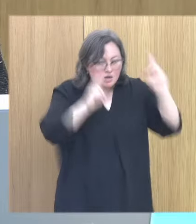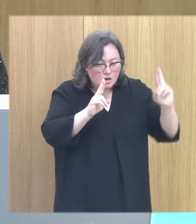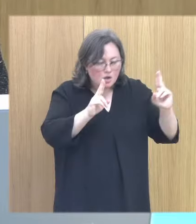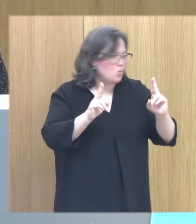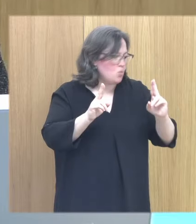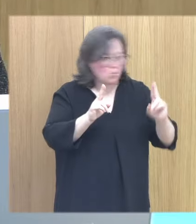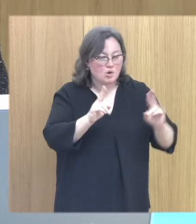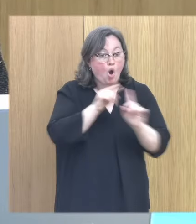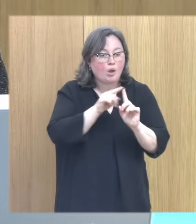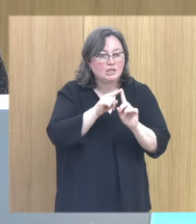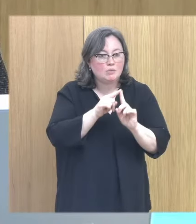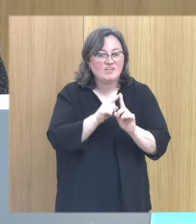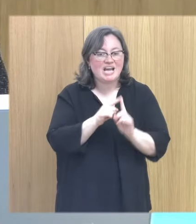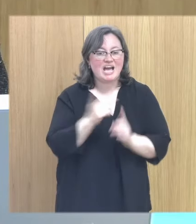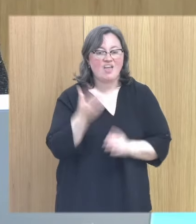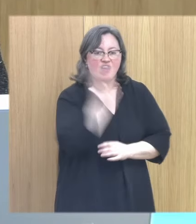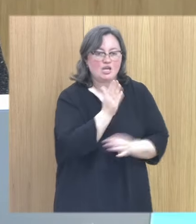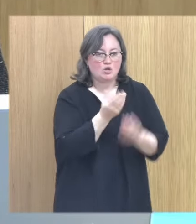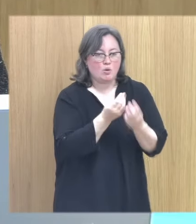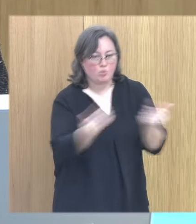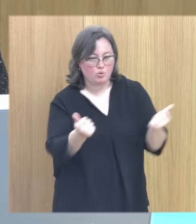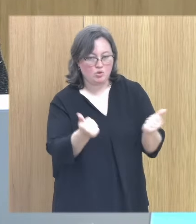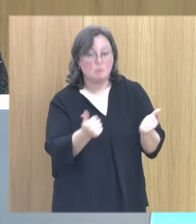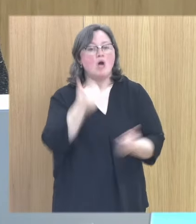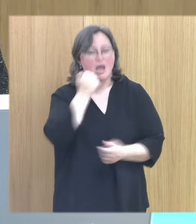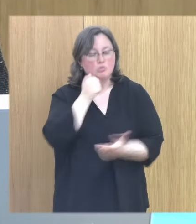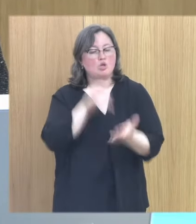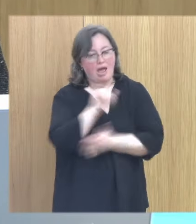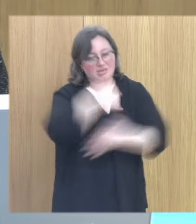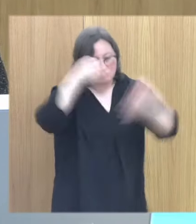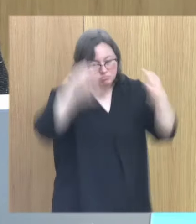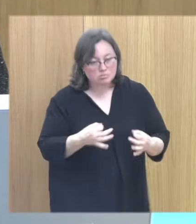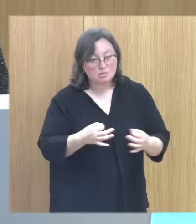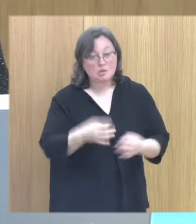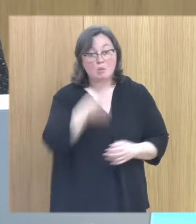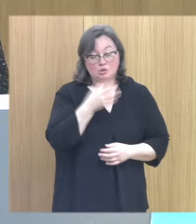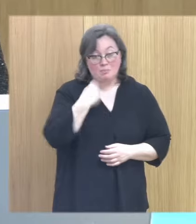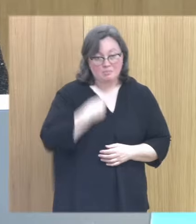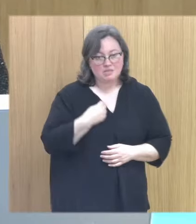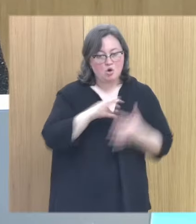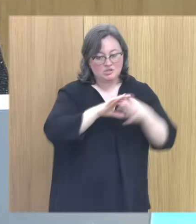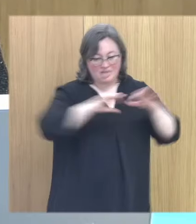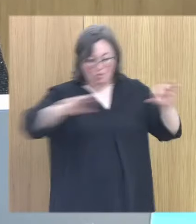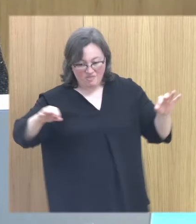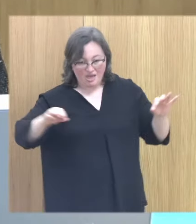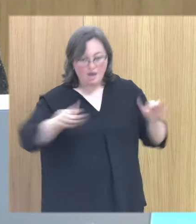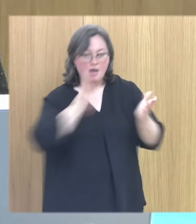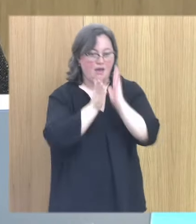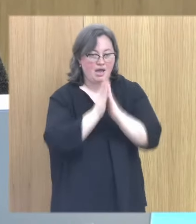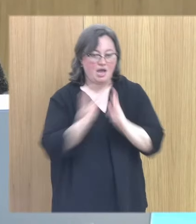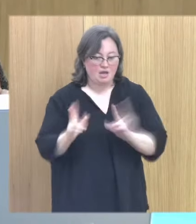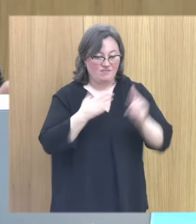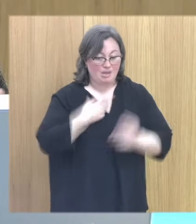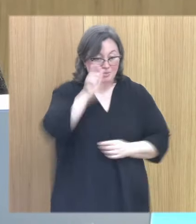el objetivo es sanar el daño y ese daño existe porque hubo abuso entonces esa esa secuencia es la en la que hay que situarse y la